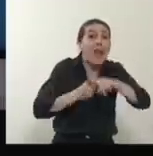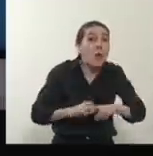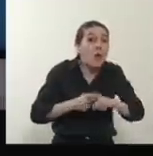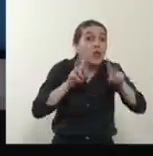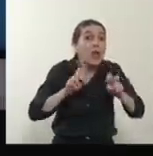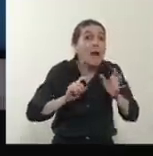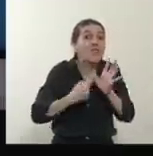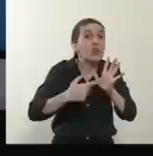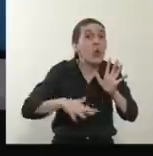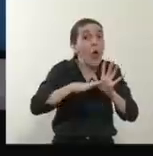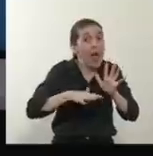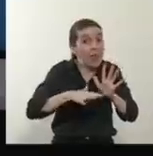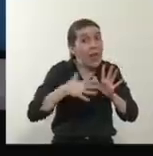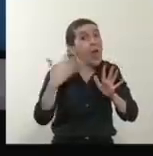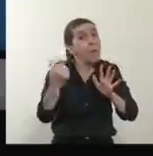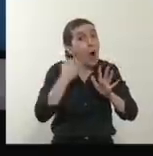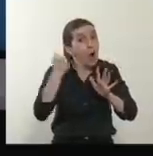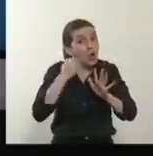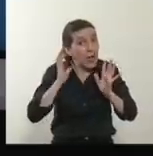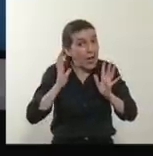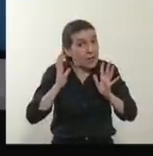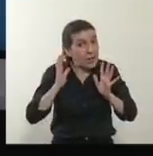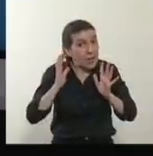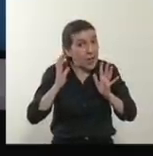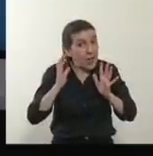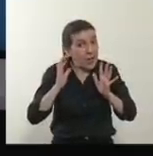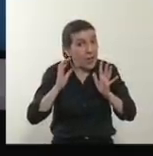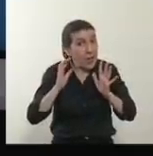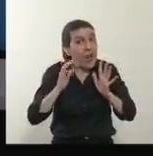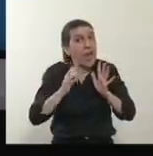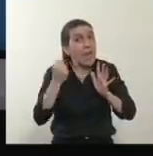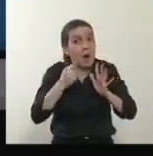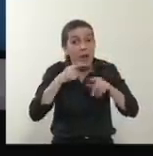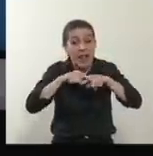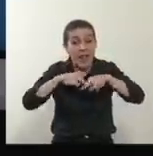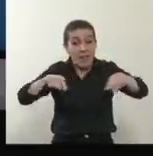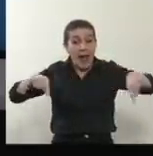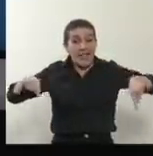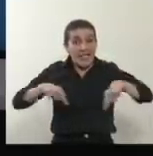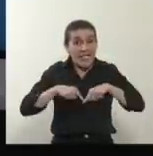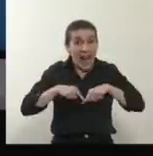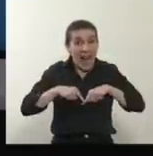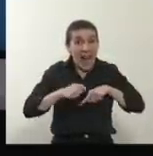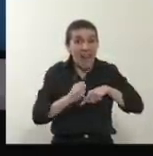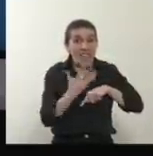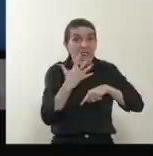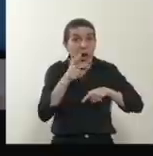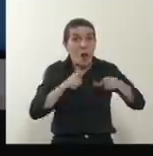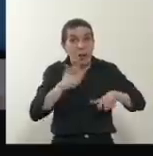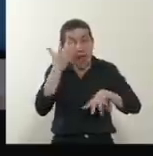Y no es un dato menor. Es un dato para que todos entendamos.